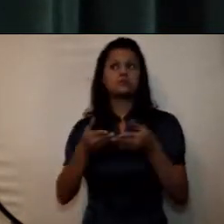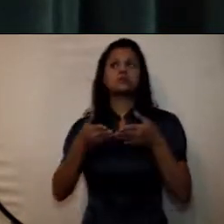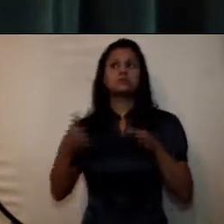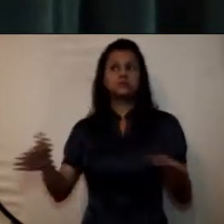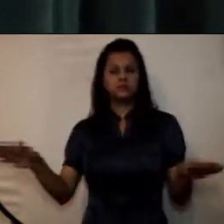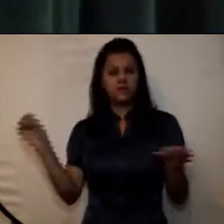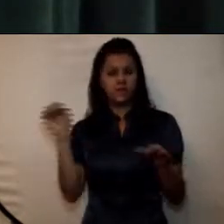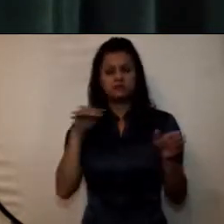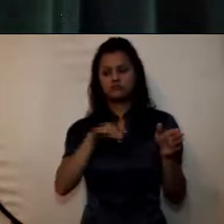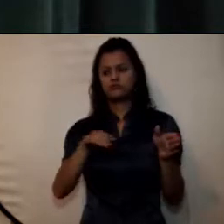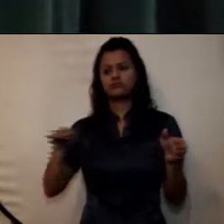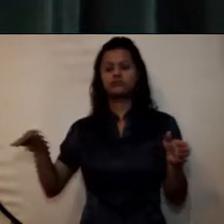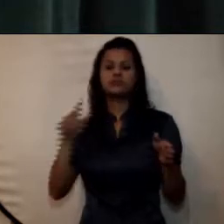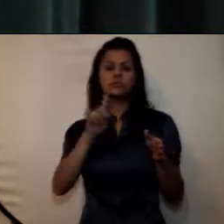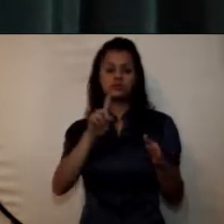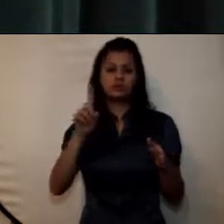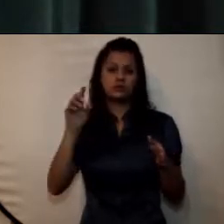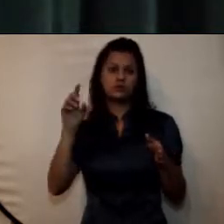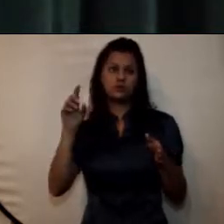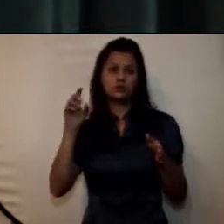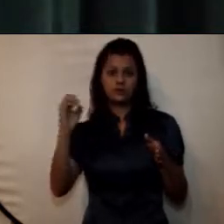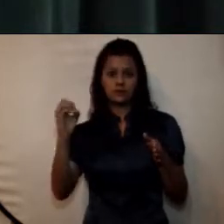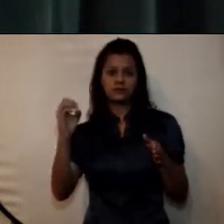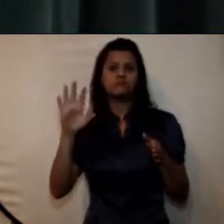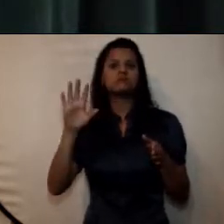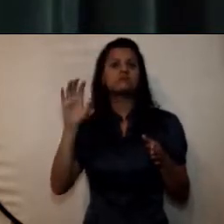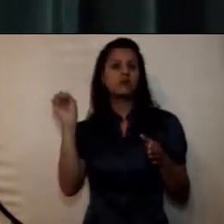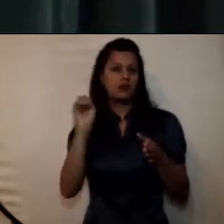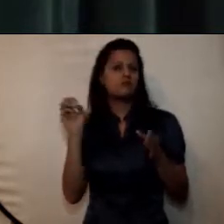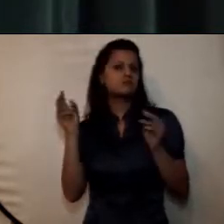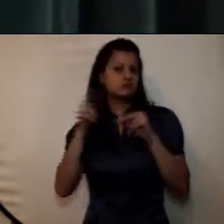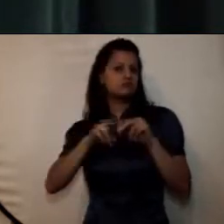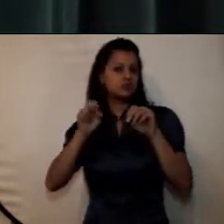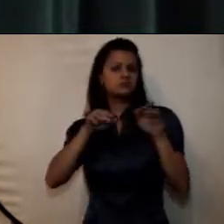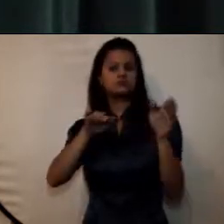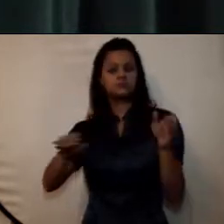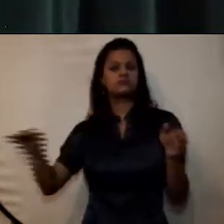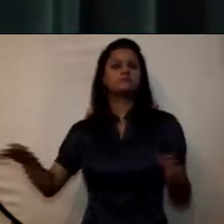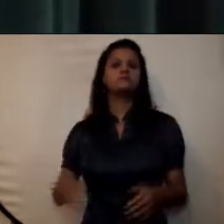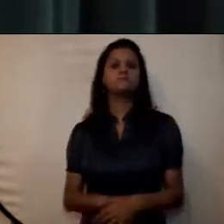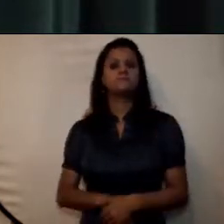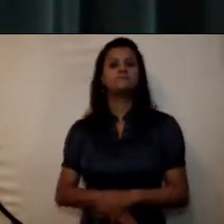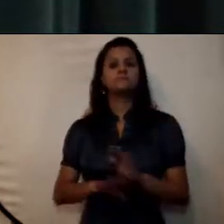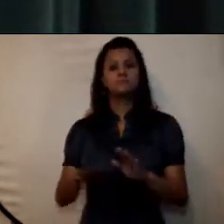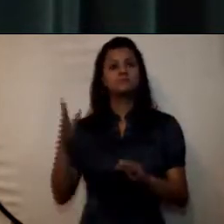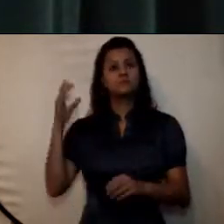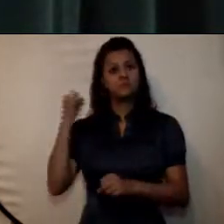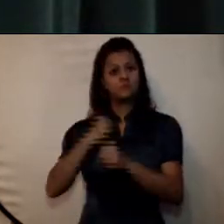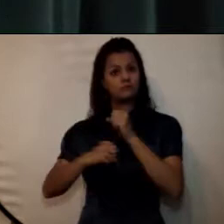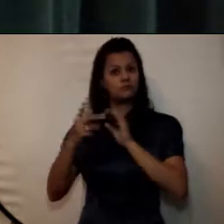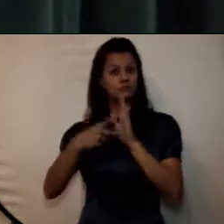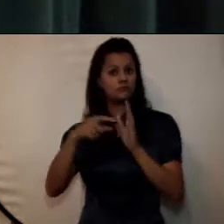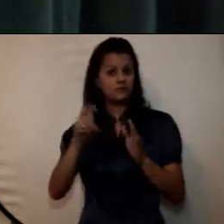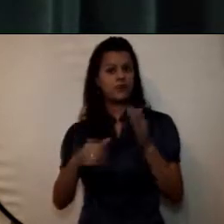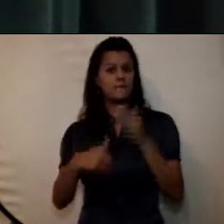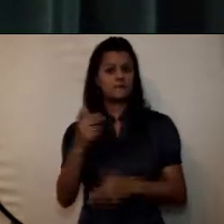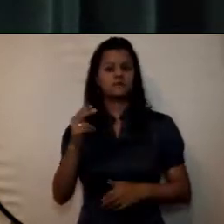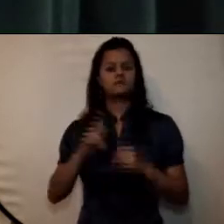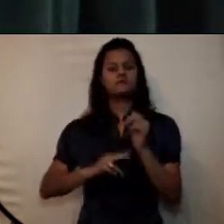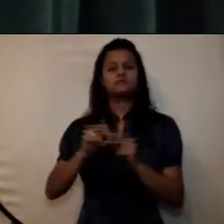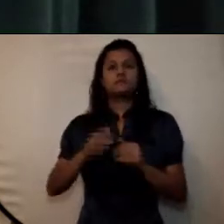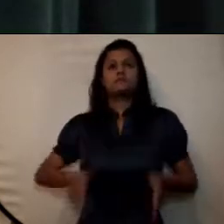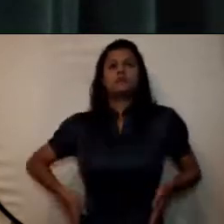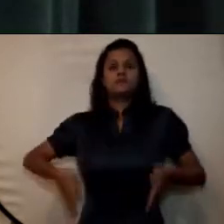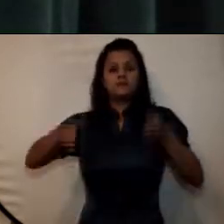110 vehículos adicionales al finalizar el año 2016 se iniciaron las obras del edificio de aula 2